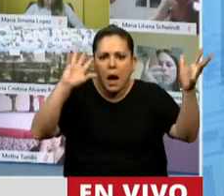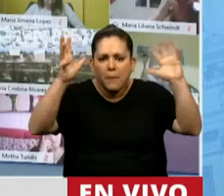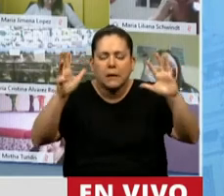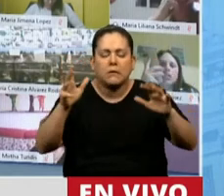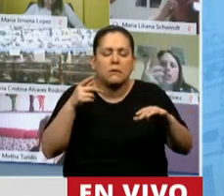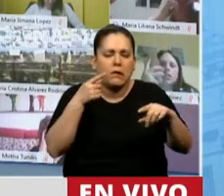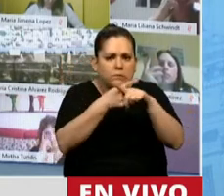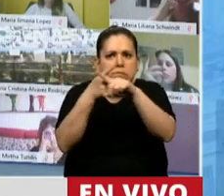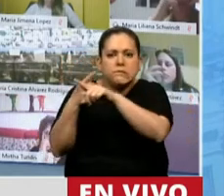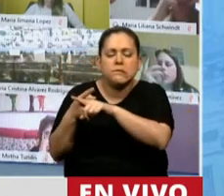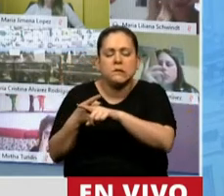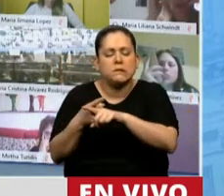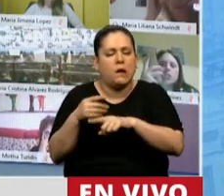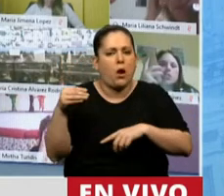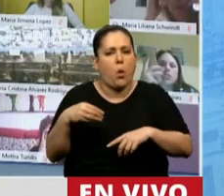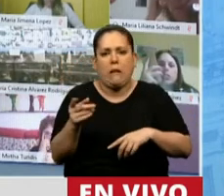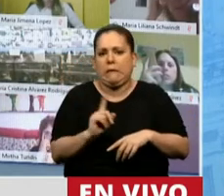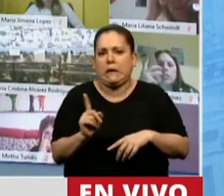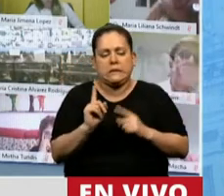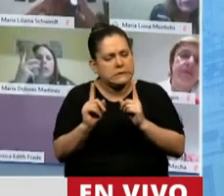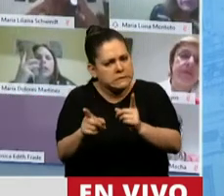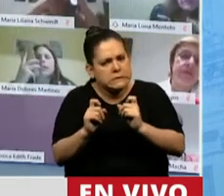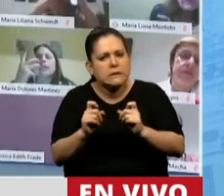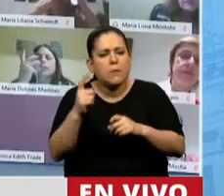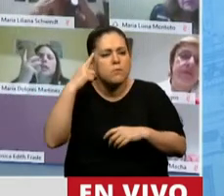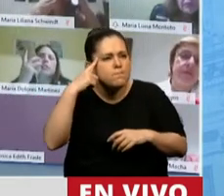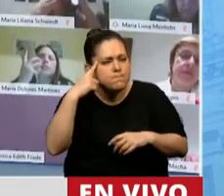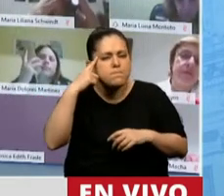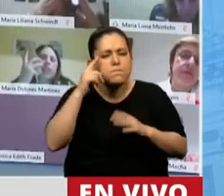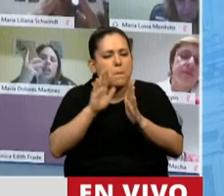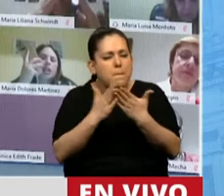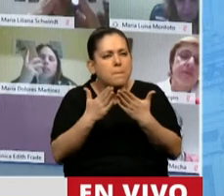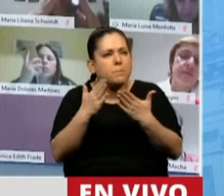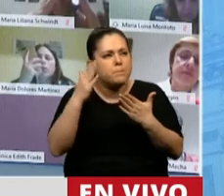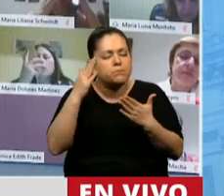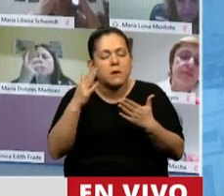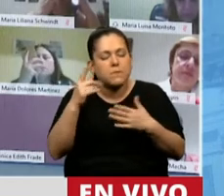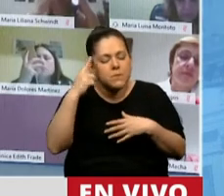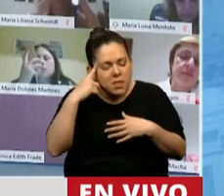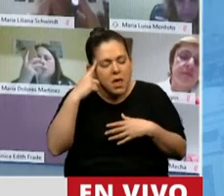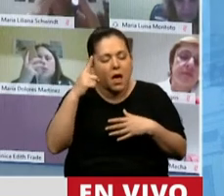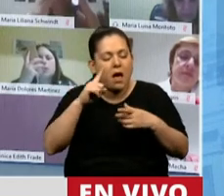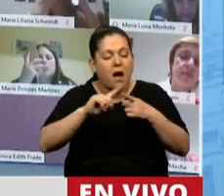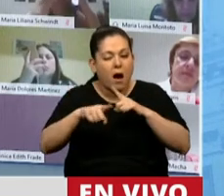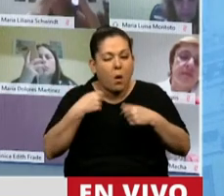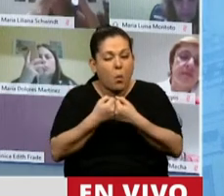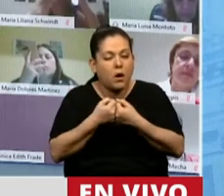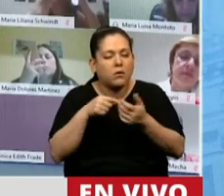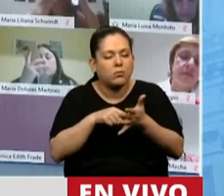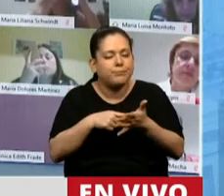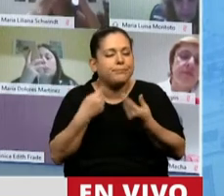Necesitamos que ese cambio de paradigma constitucional, este cambio de paradigma legislativo en pro del que estamos trabajando,